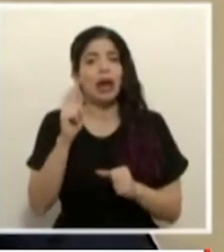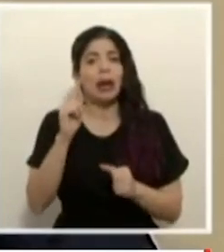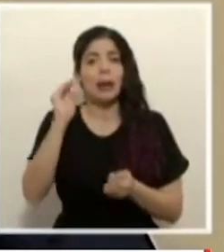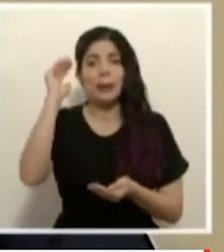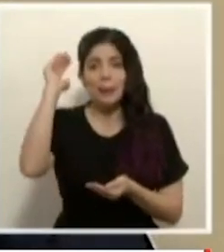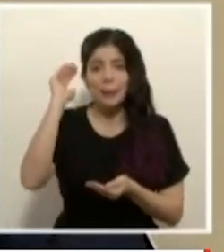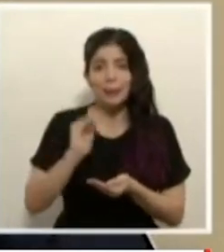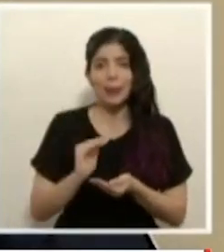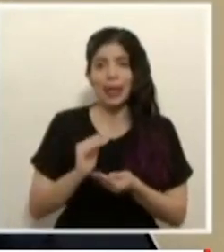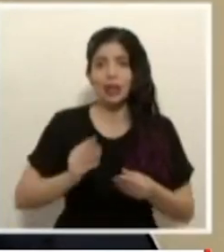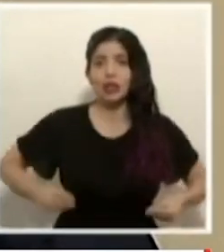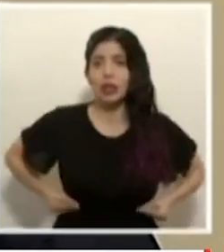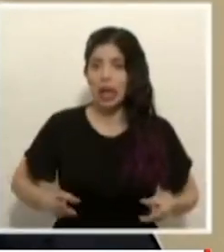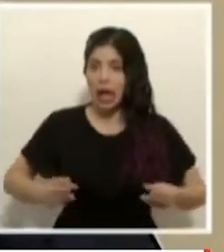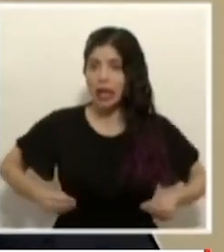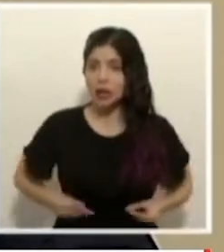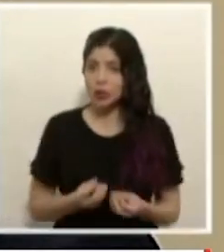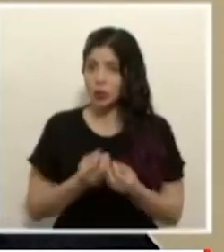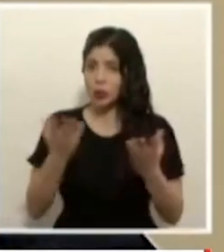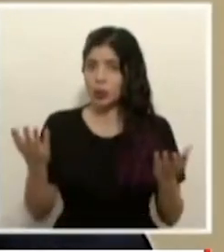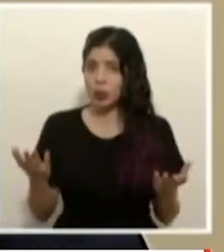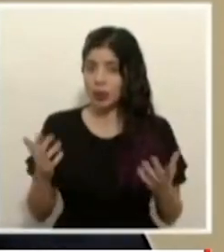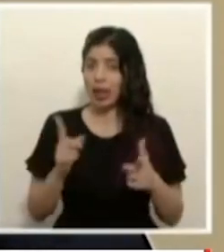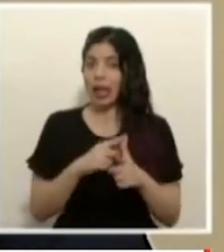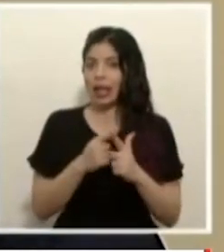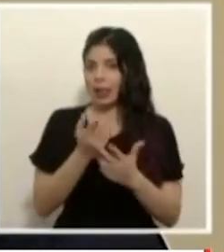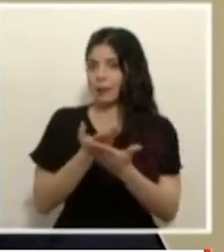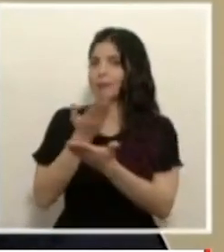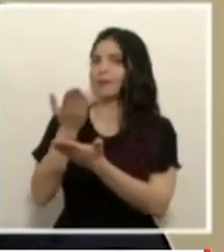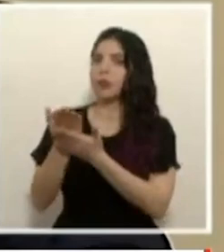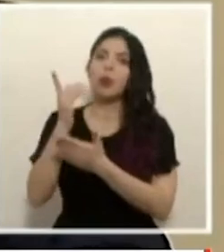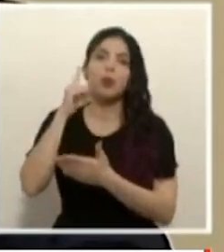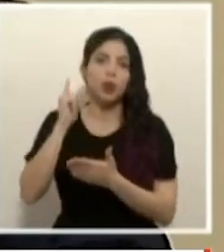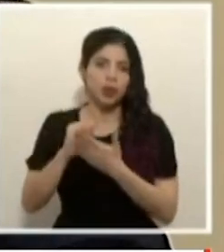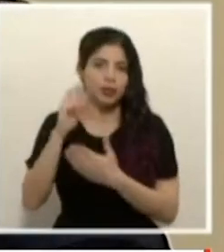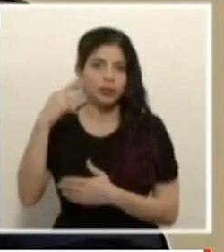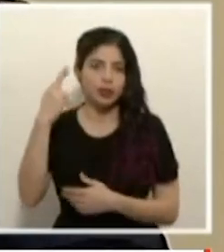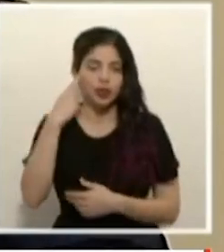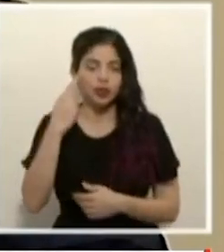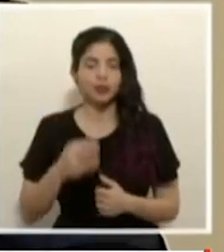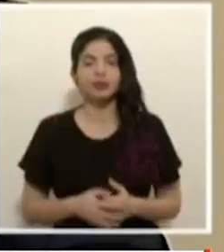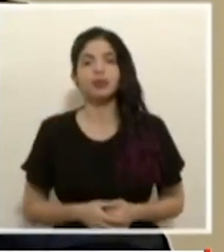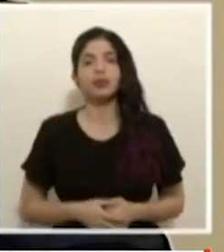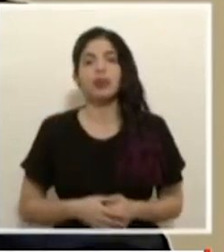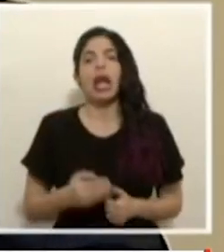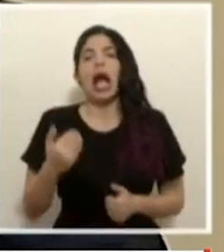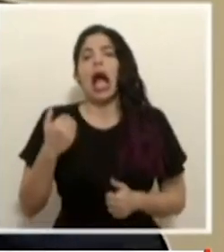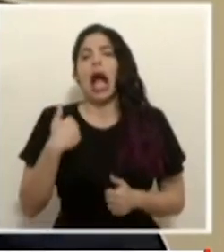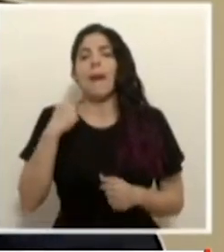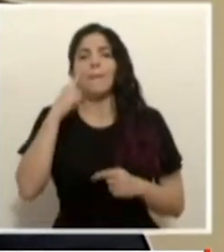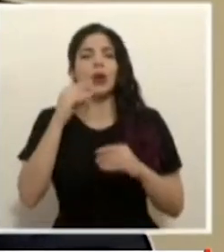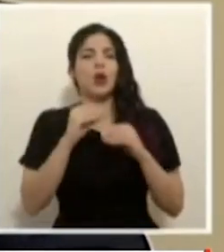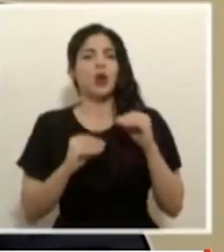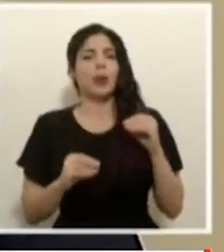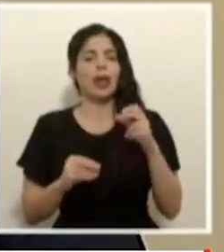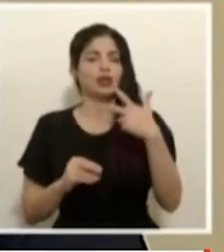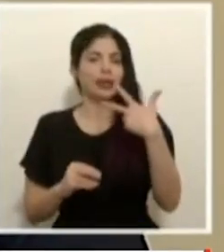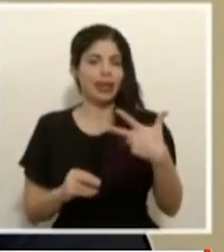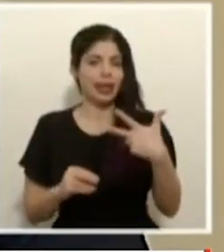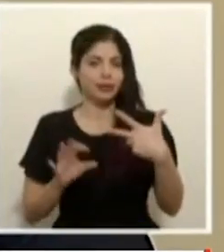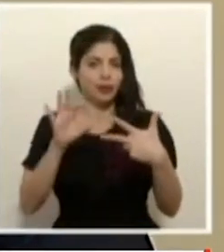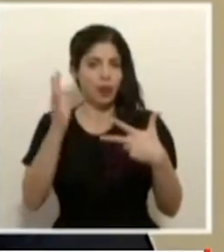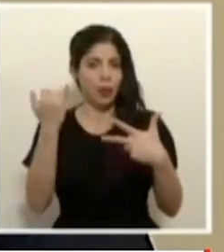el gasto público se presenta en ese contexto hay al menos tres formas que se